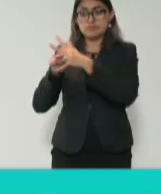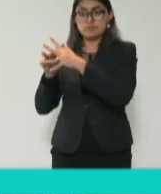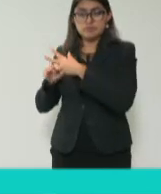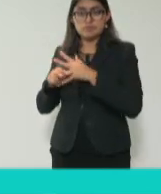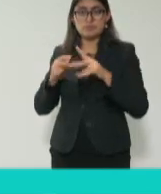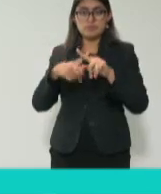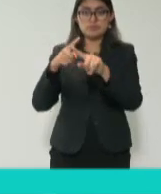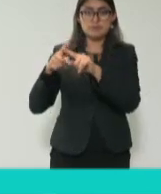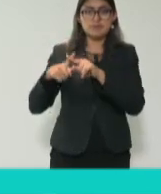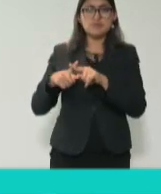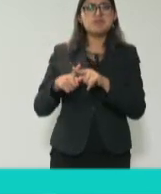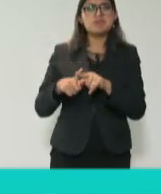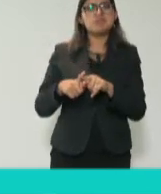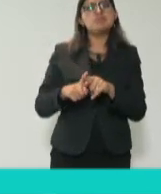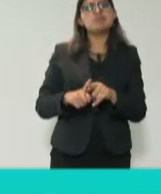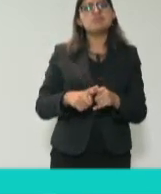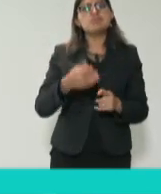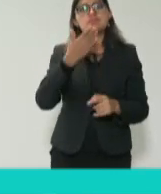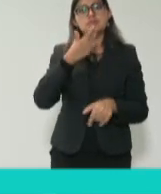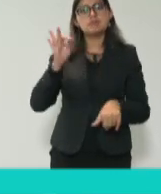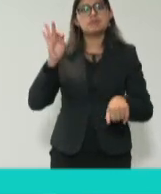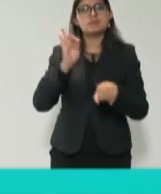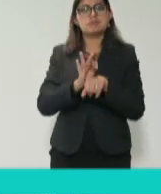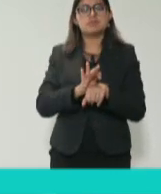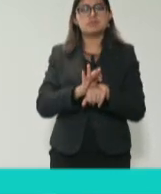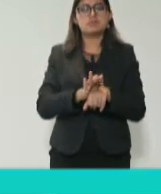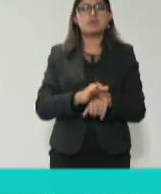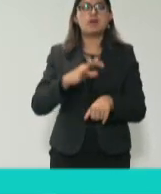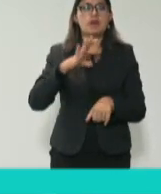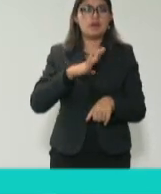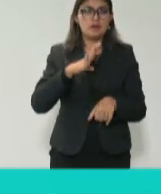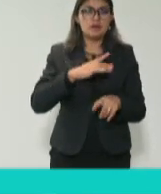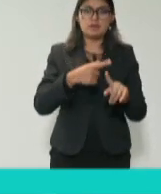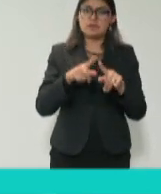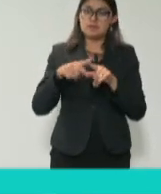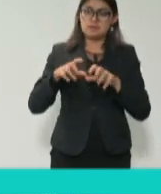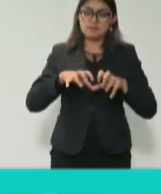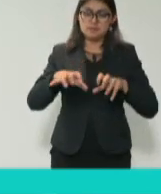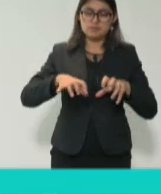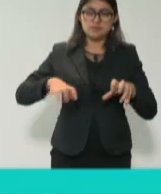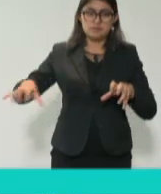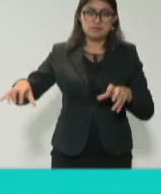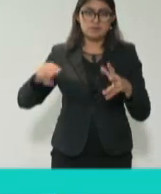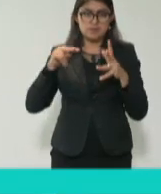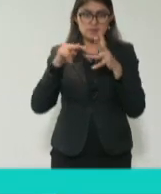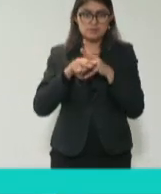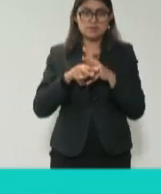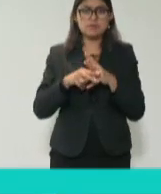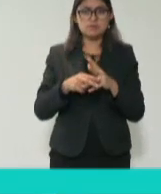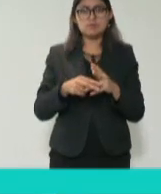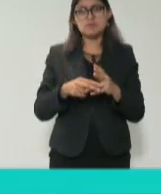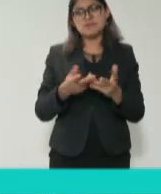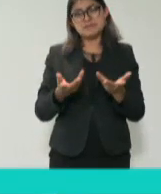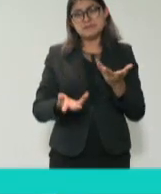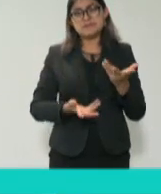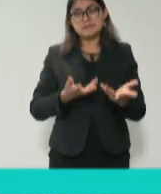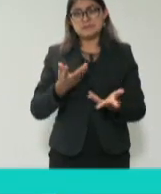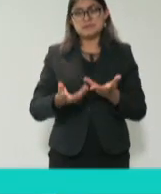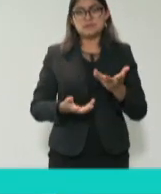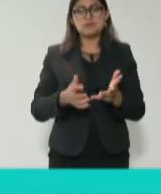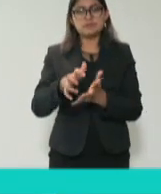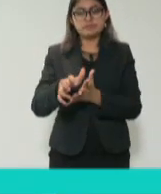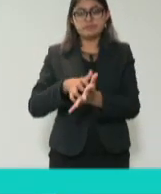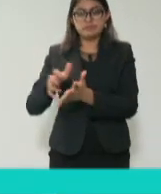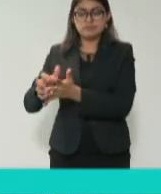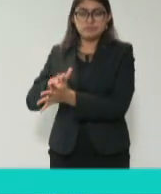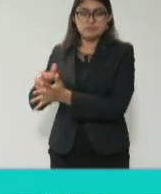nos están pasando a recortar bastante a todos los órganos de transparencia, yo sí quisiera decirles que la transparencia no sale cara, que sale